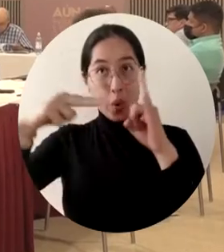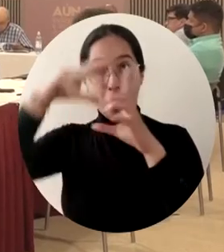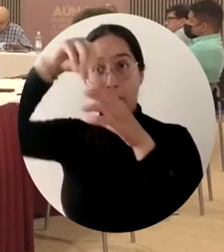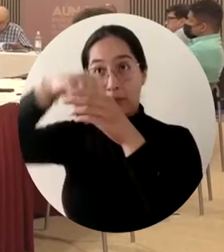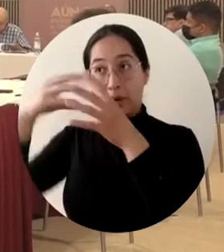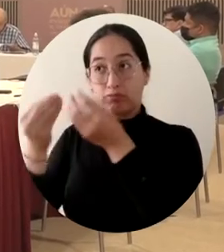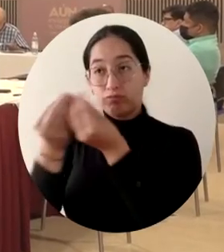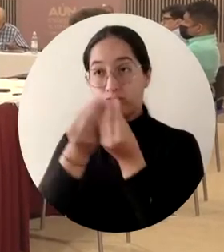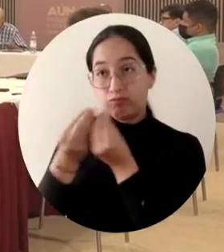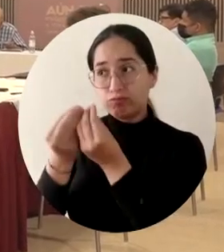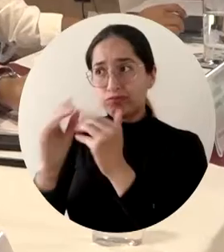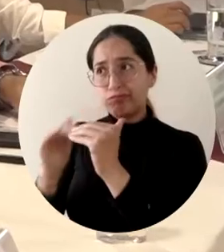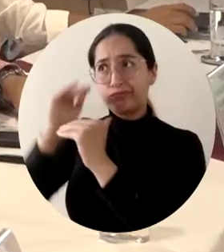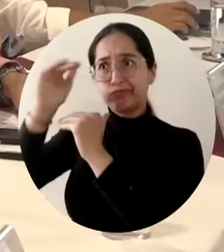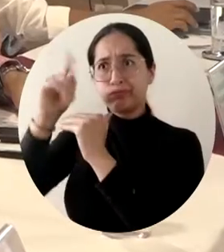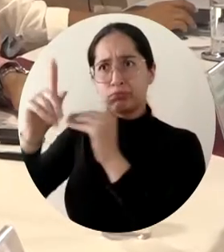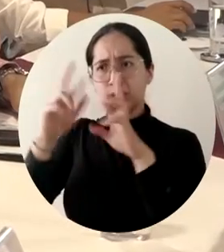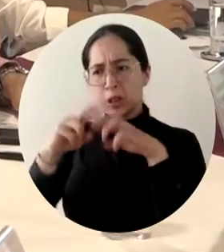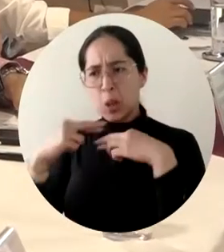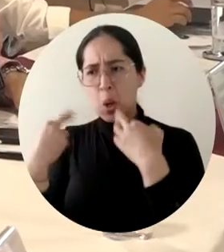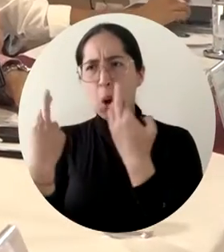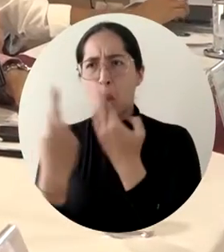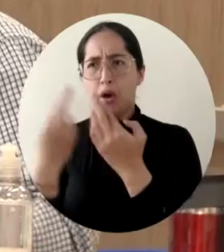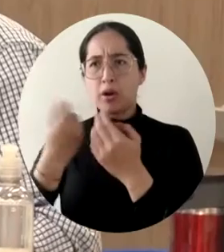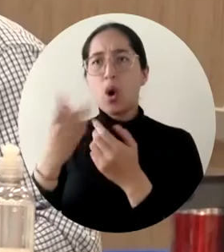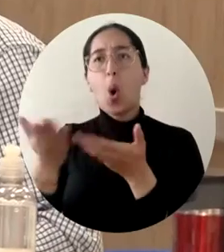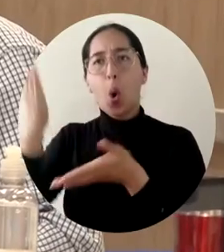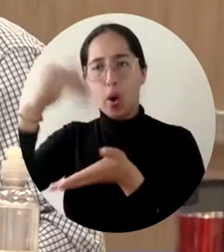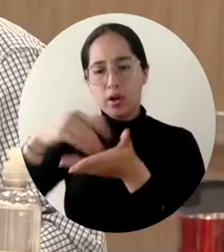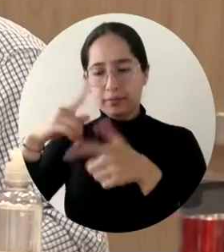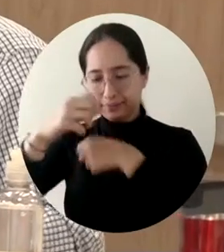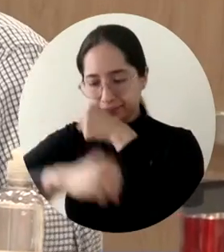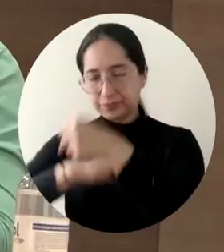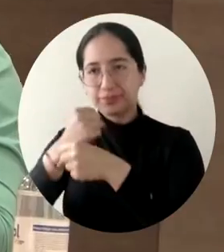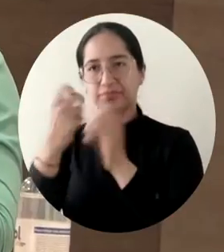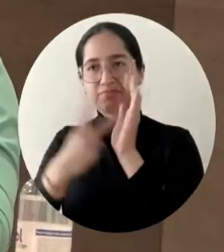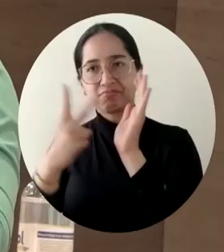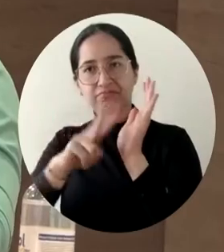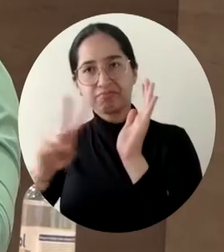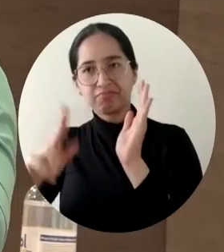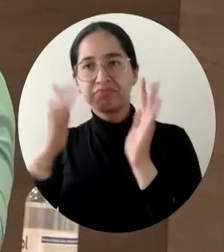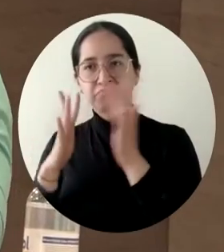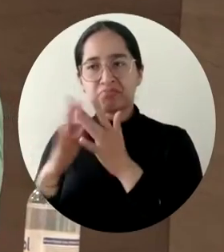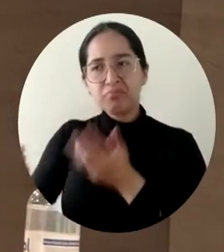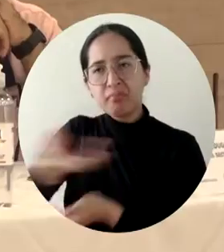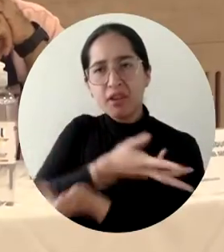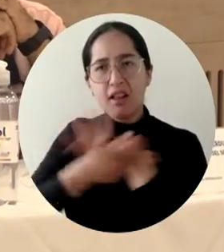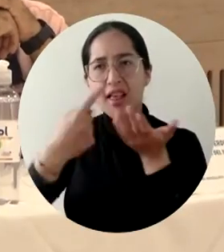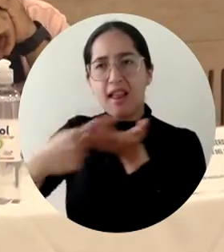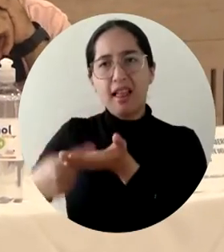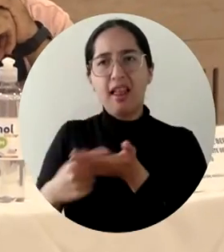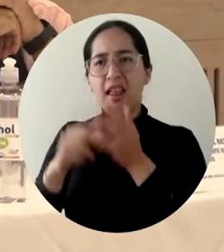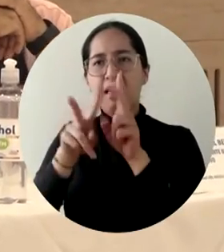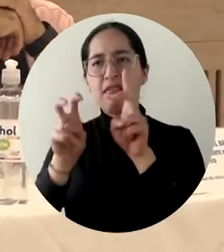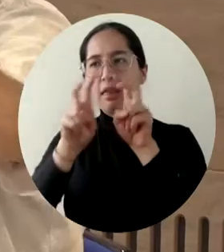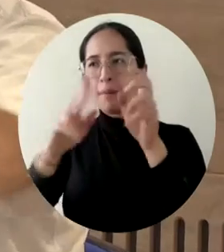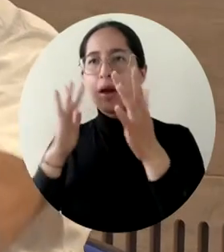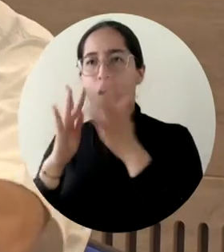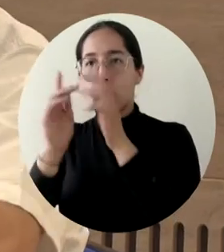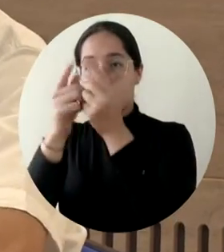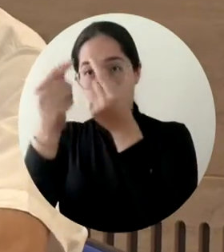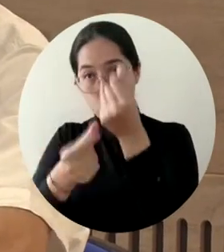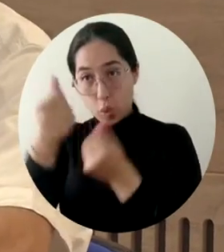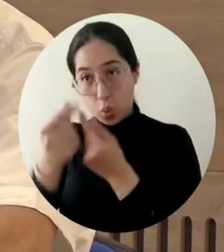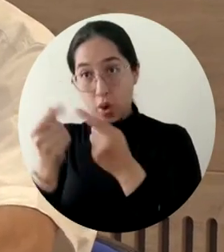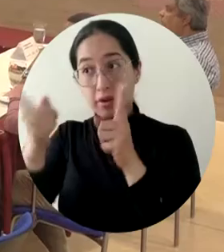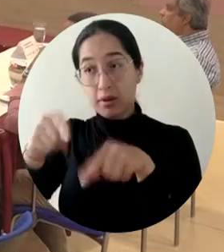Los miembros del Consejo Superior de la Universidad del Magdalena sesionaron por segunda vez en 2022 en torno a diversas temáticas concernientes